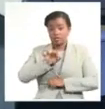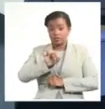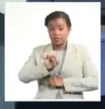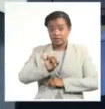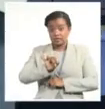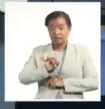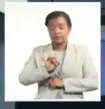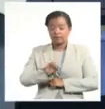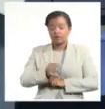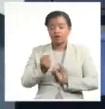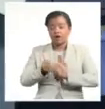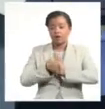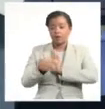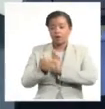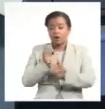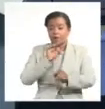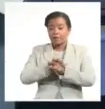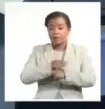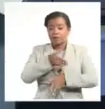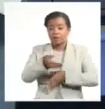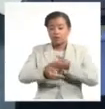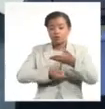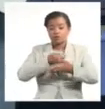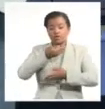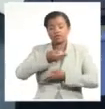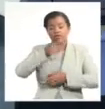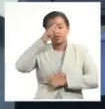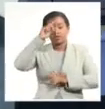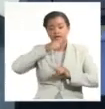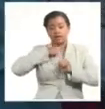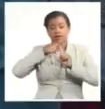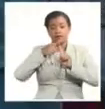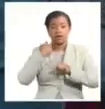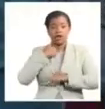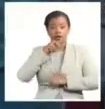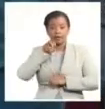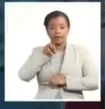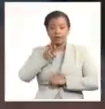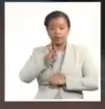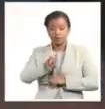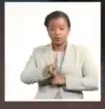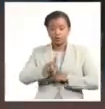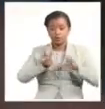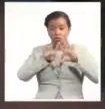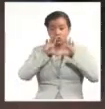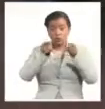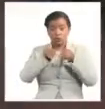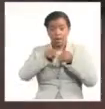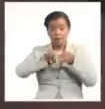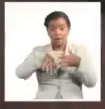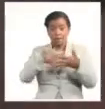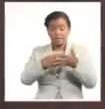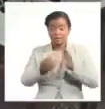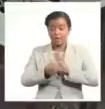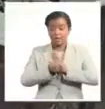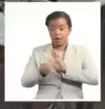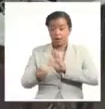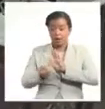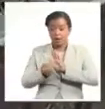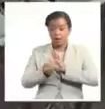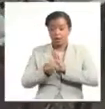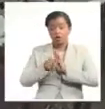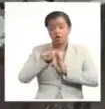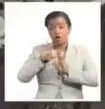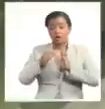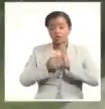aprobados desde el inicio del proceso en septiembre de 2021. Del total de entidades aprobadas, 4,180